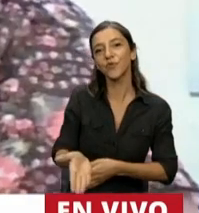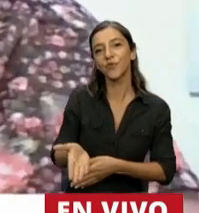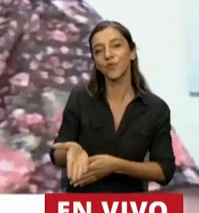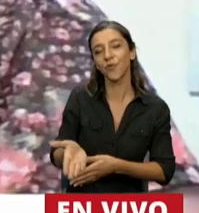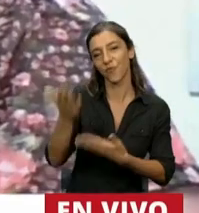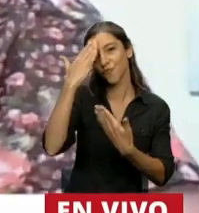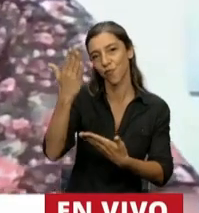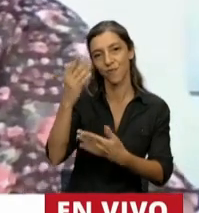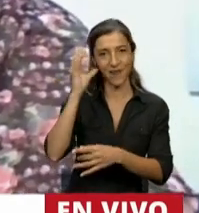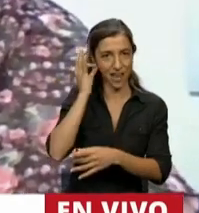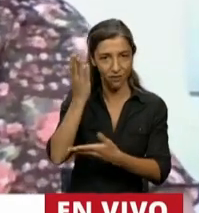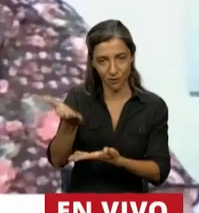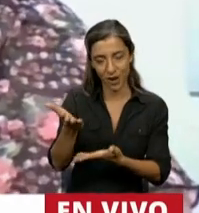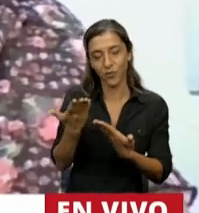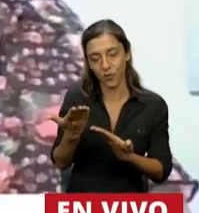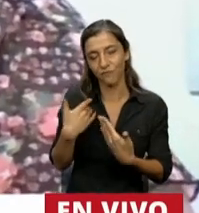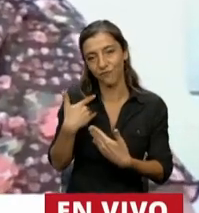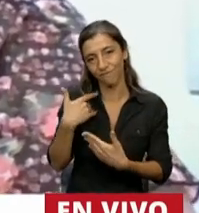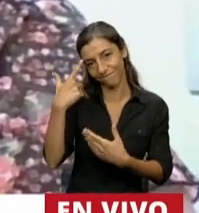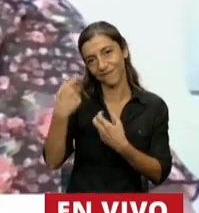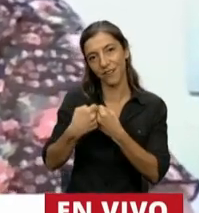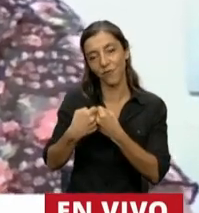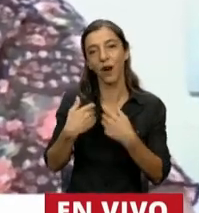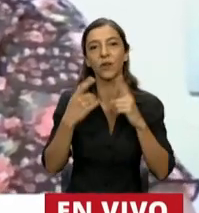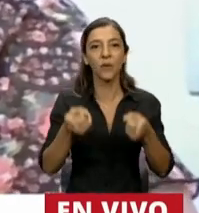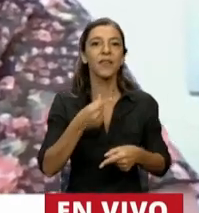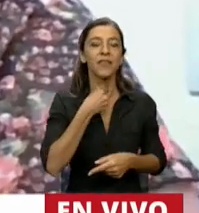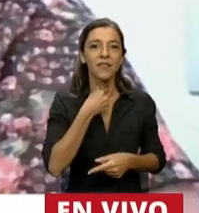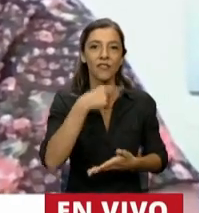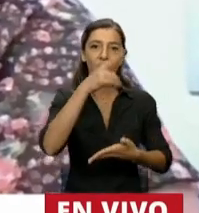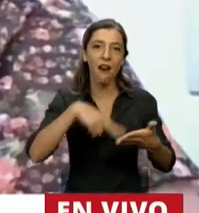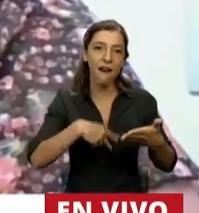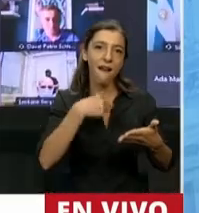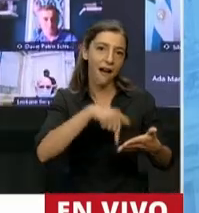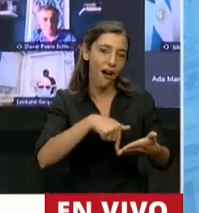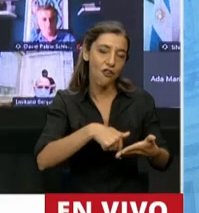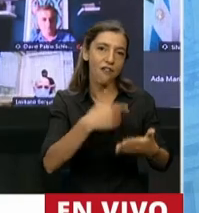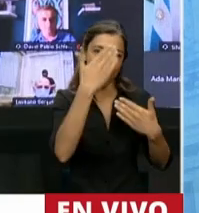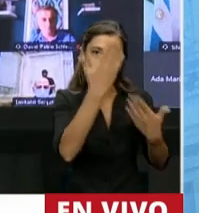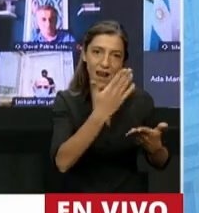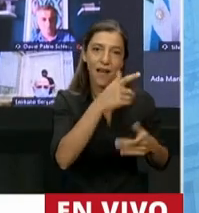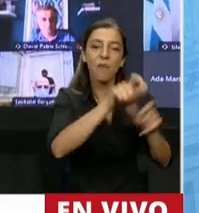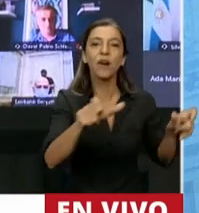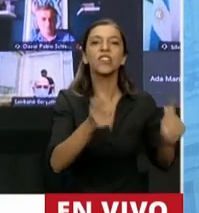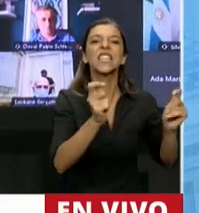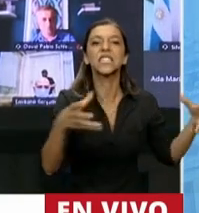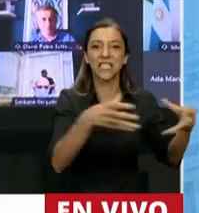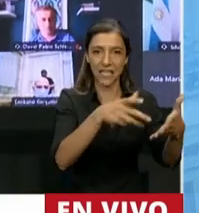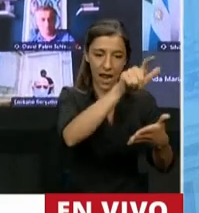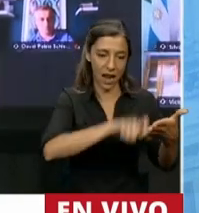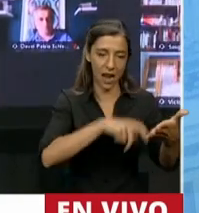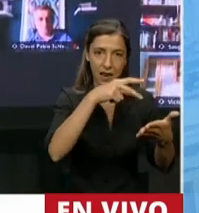Argentina y solicito permiso para leer un listado de nombres de las personas a las que quiero homenajear en esta sesión.